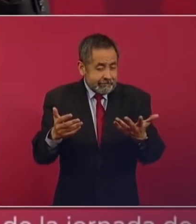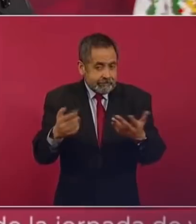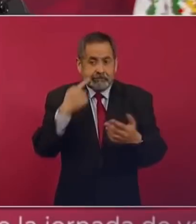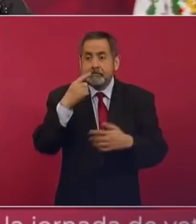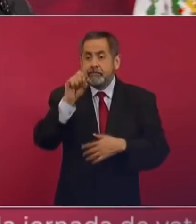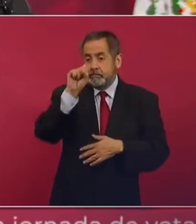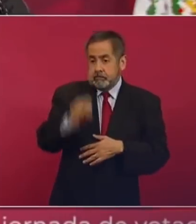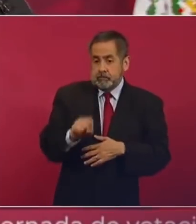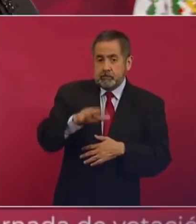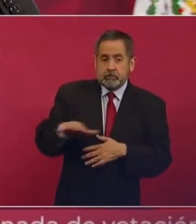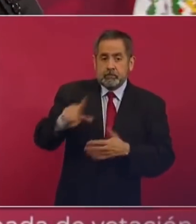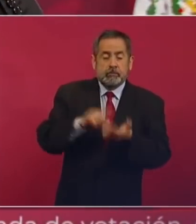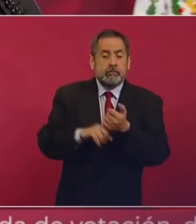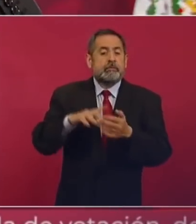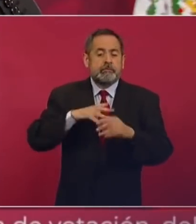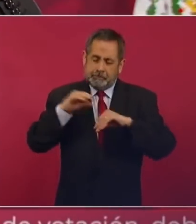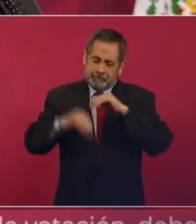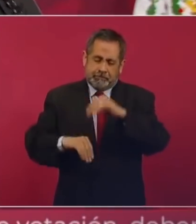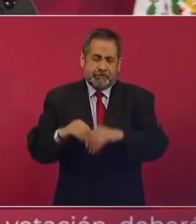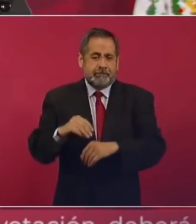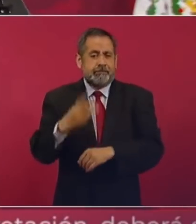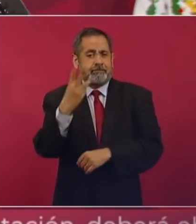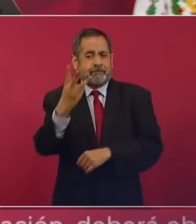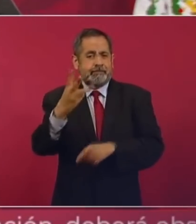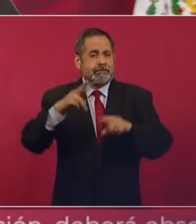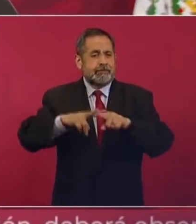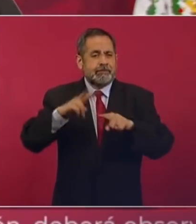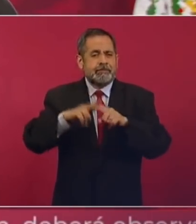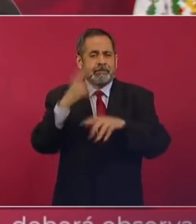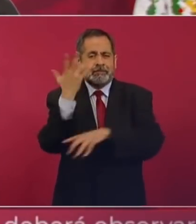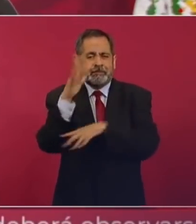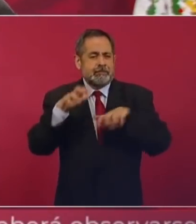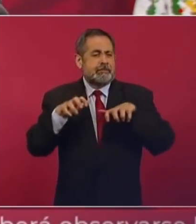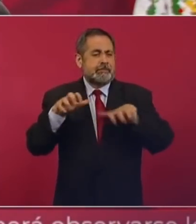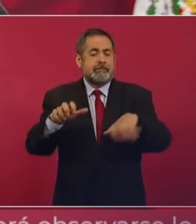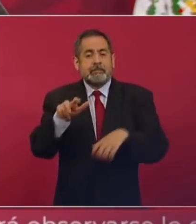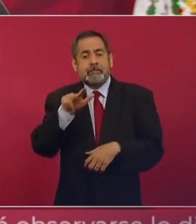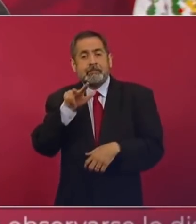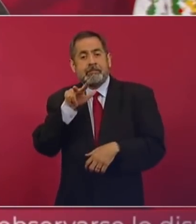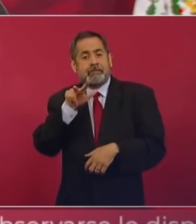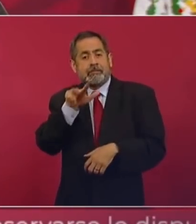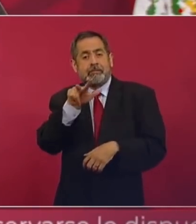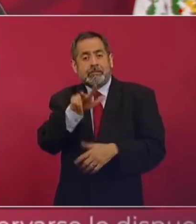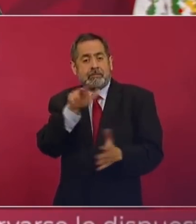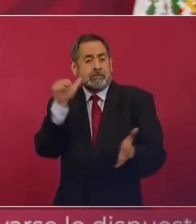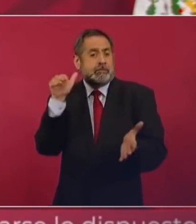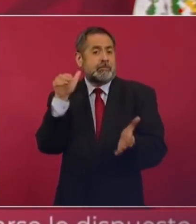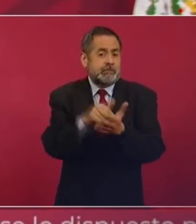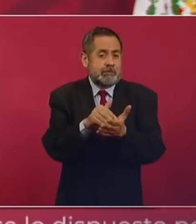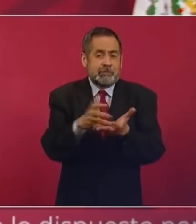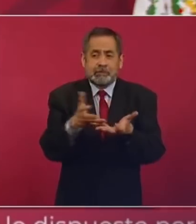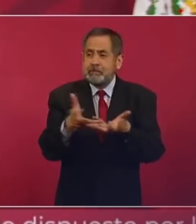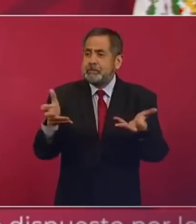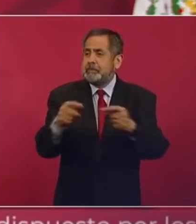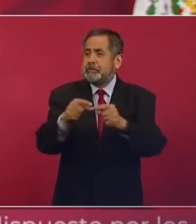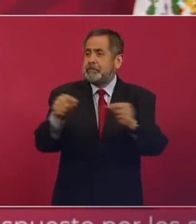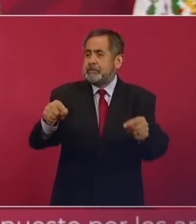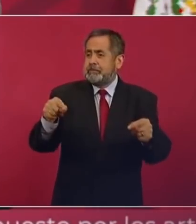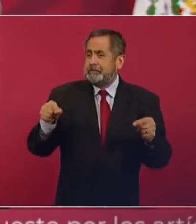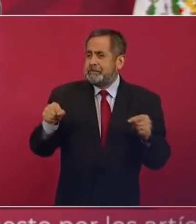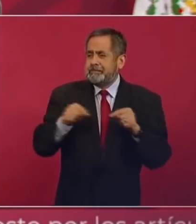sureste tres parques de 18 mil hectáreas, reservas